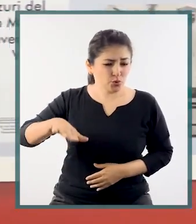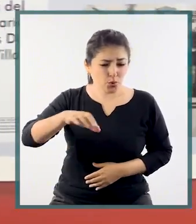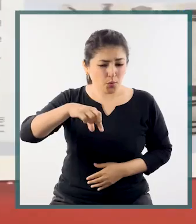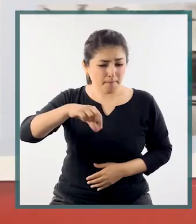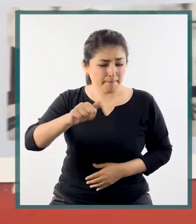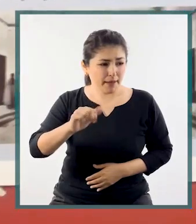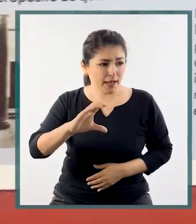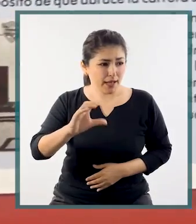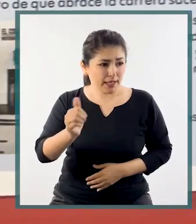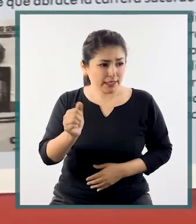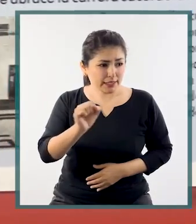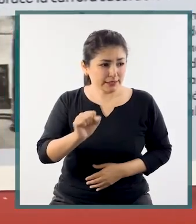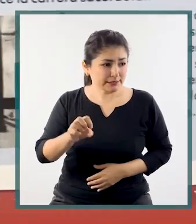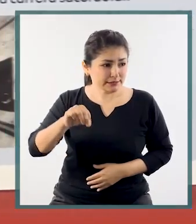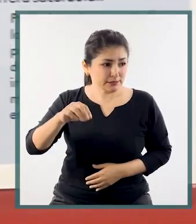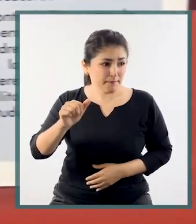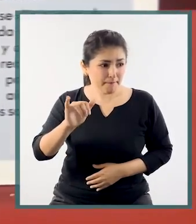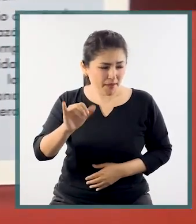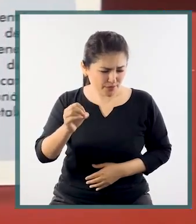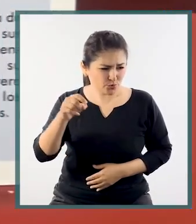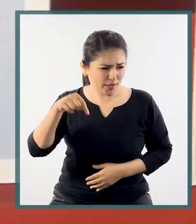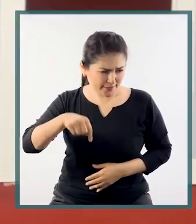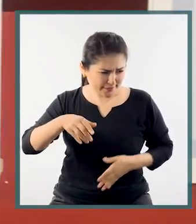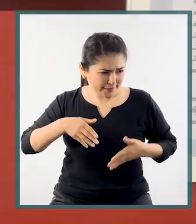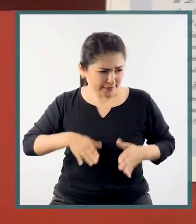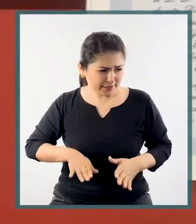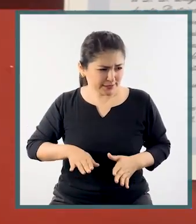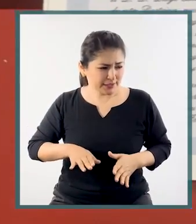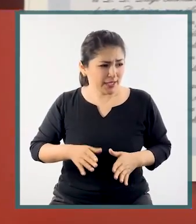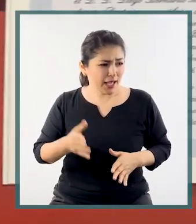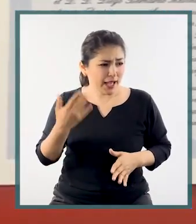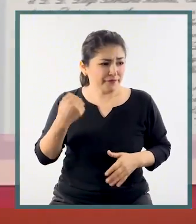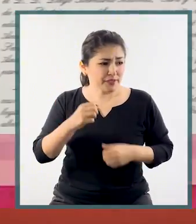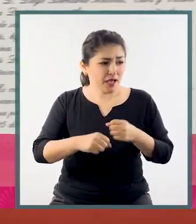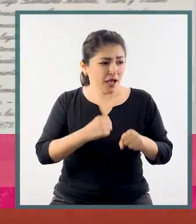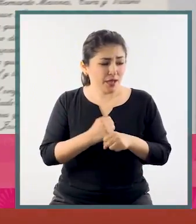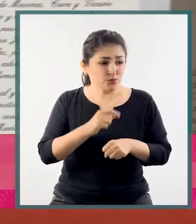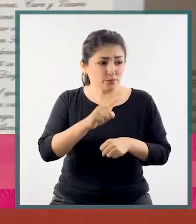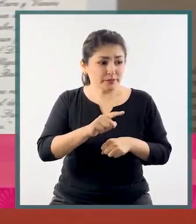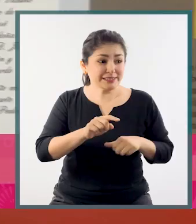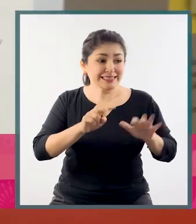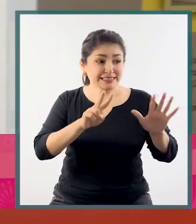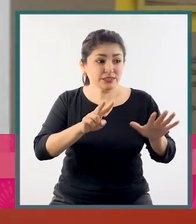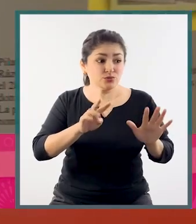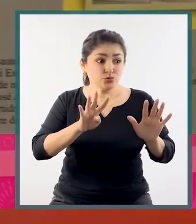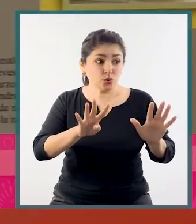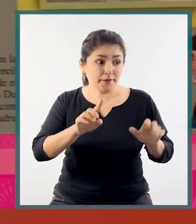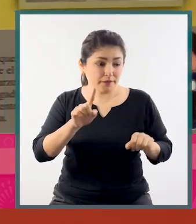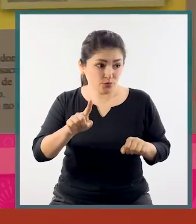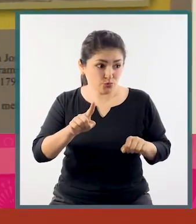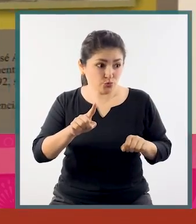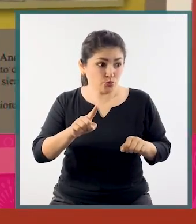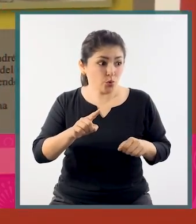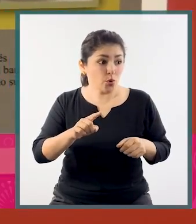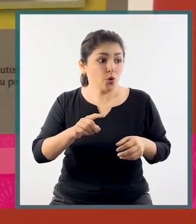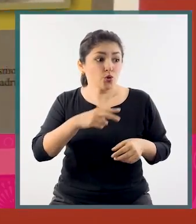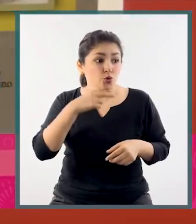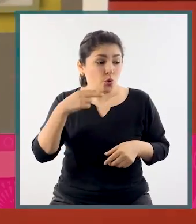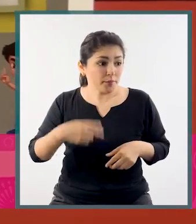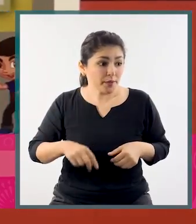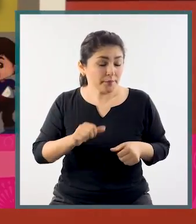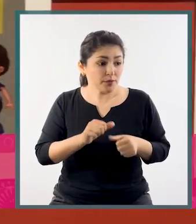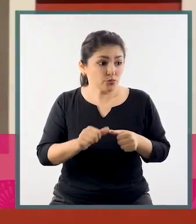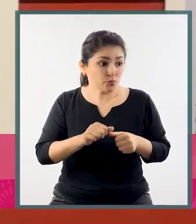Sabemos que él nació aquí en San Pedro de Yoc, en la capital de la provincia de Pacasmayo, el 28 de noviembre de 1791. Y acá vamos a poder